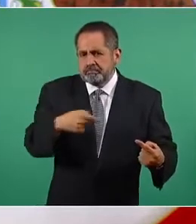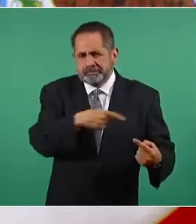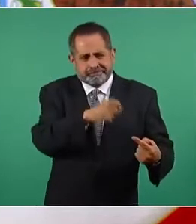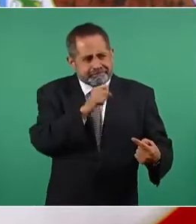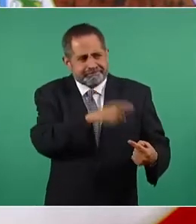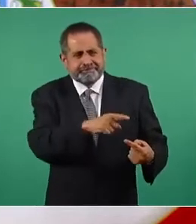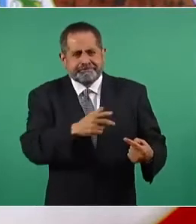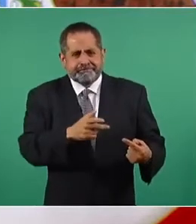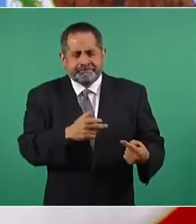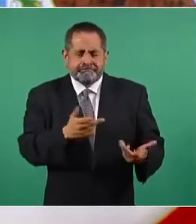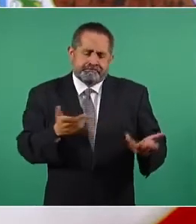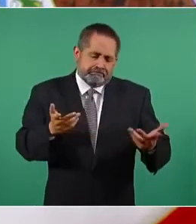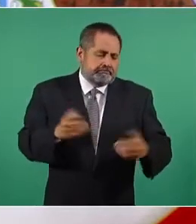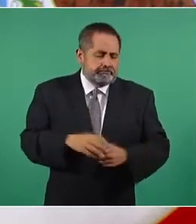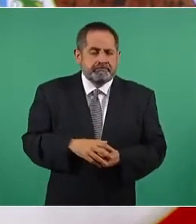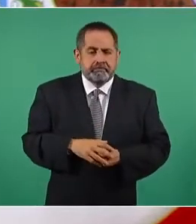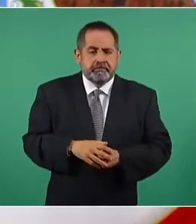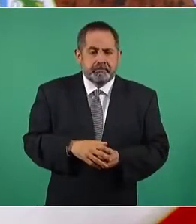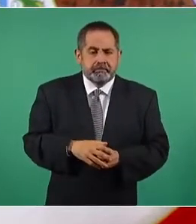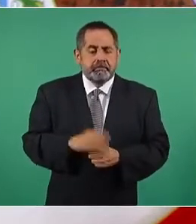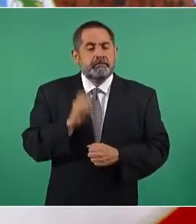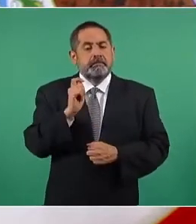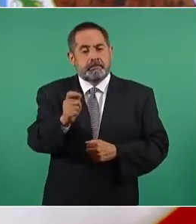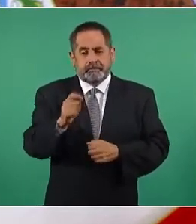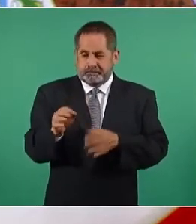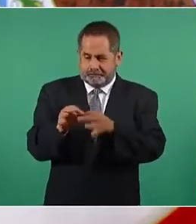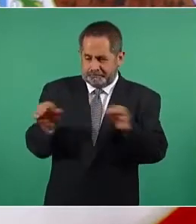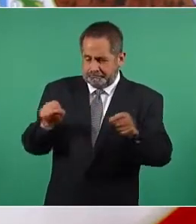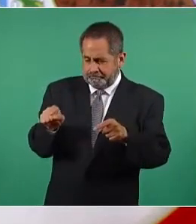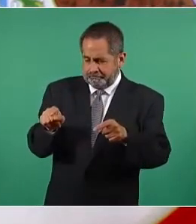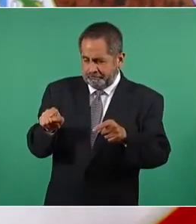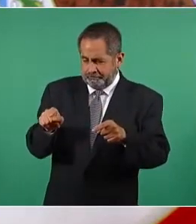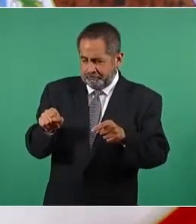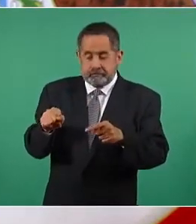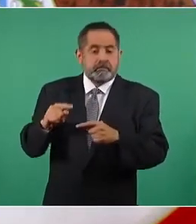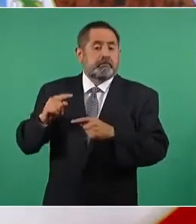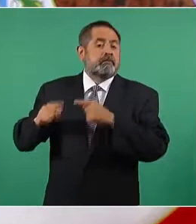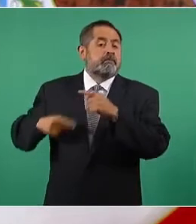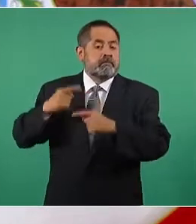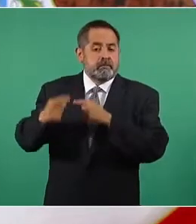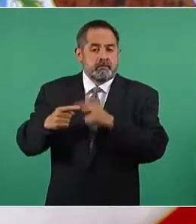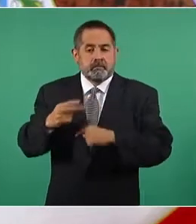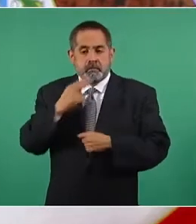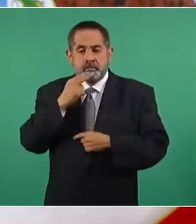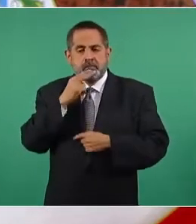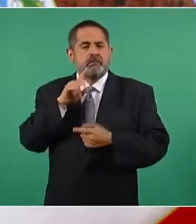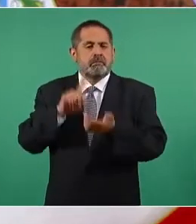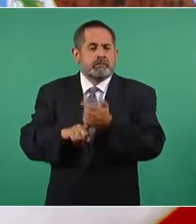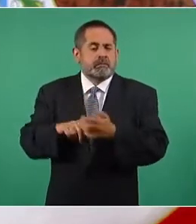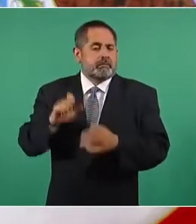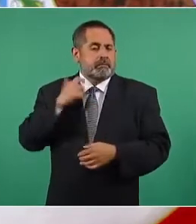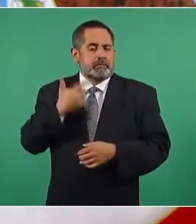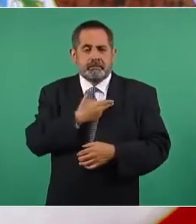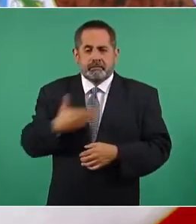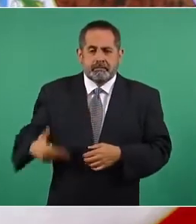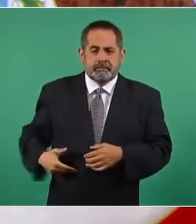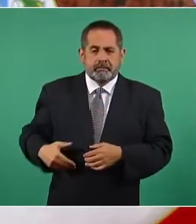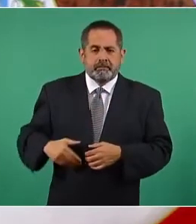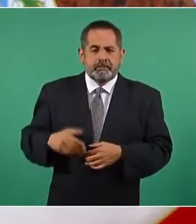Esa frase la volvió a utilizar Plutarco Elías Calles,